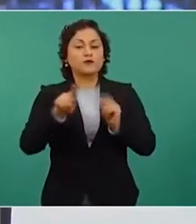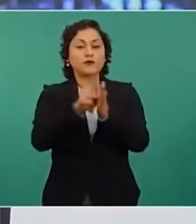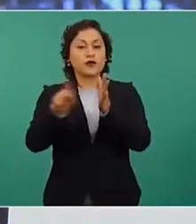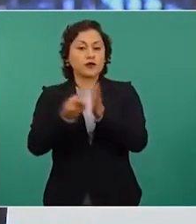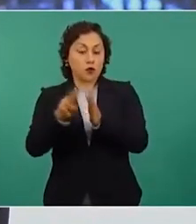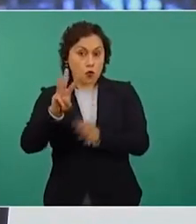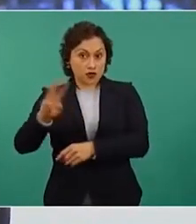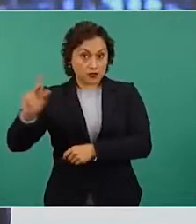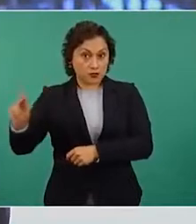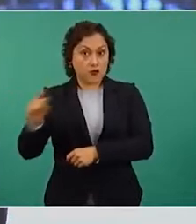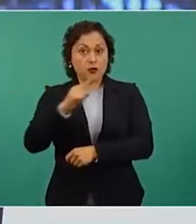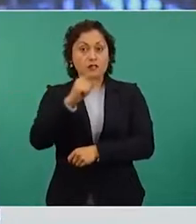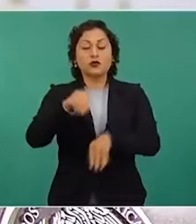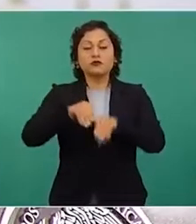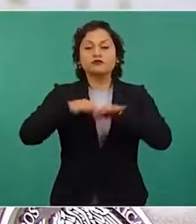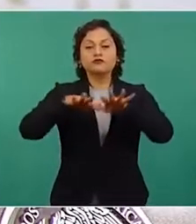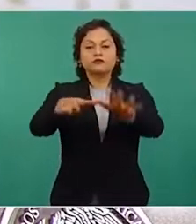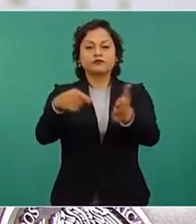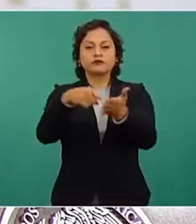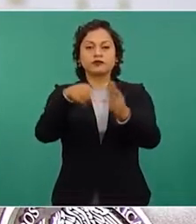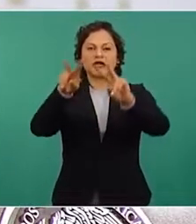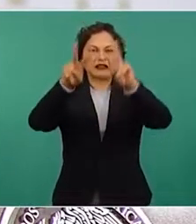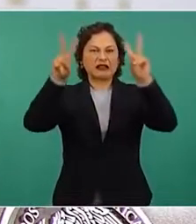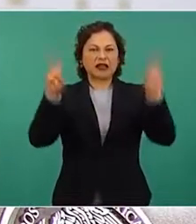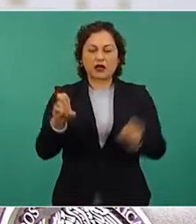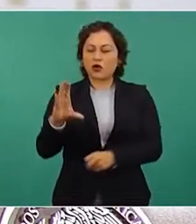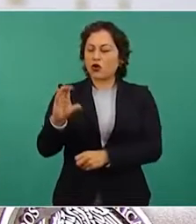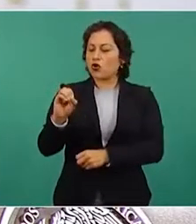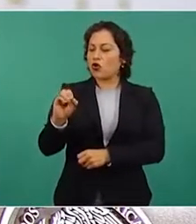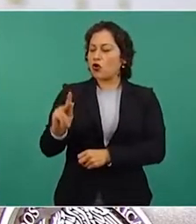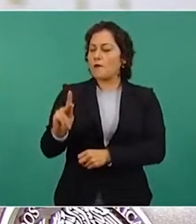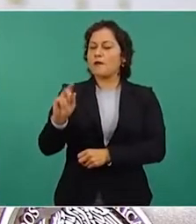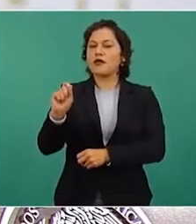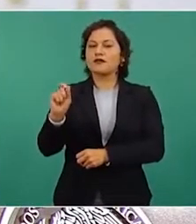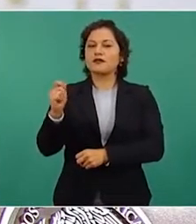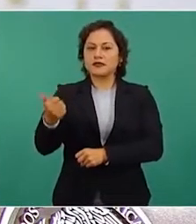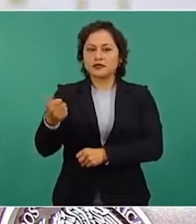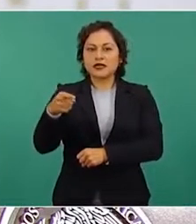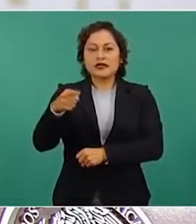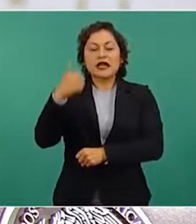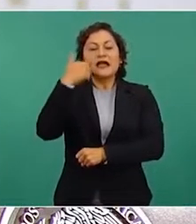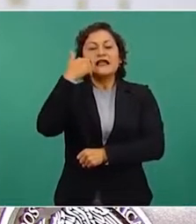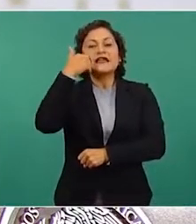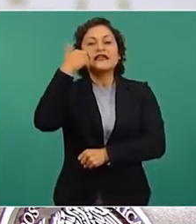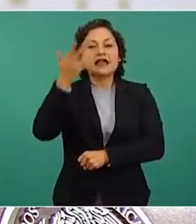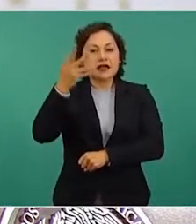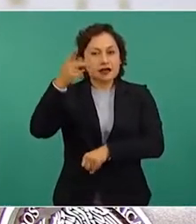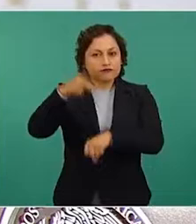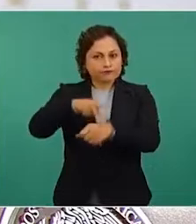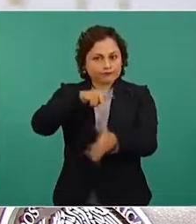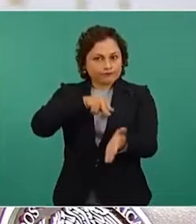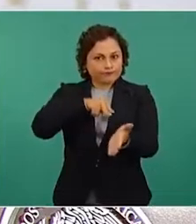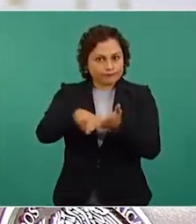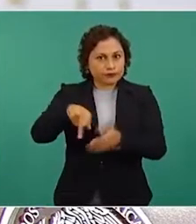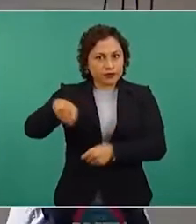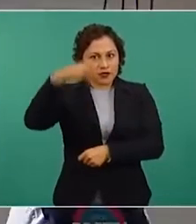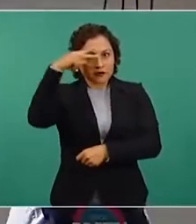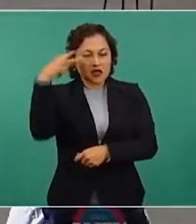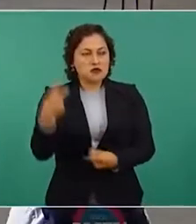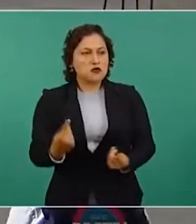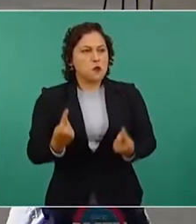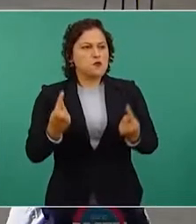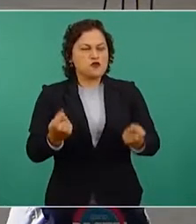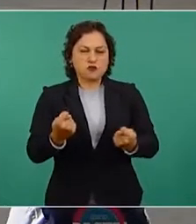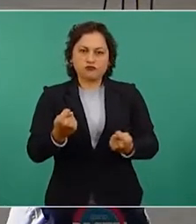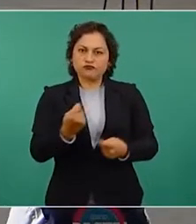La COP26 busca la salida del carbón, México se resiste a dejar un combustible que mata.